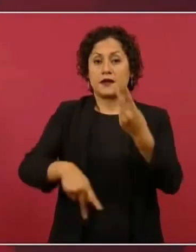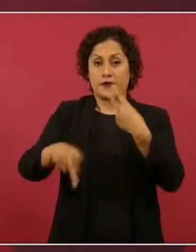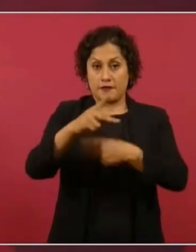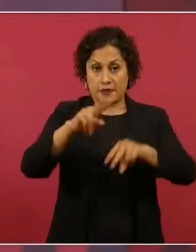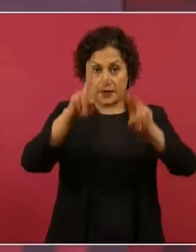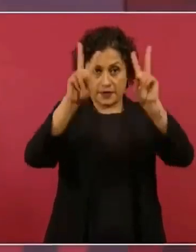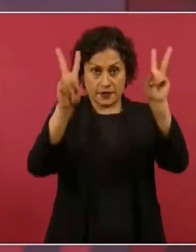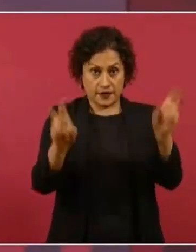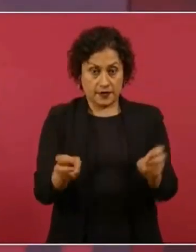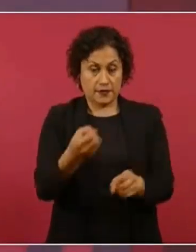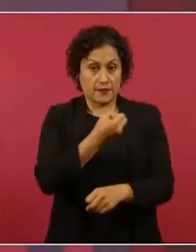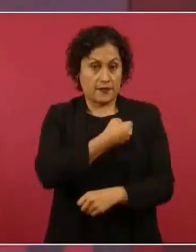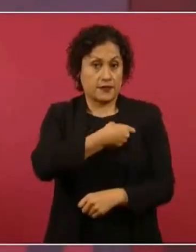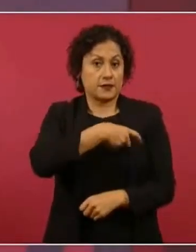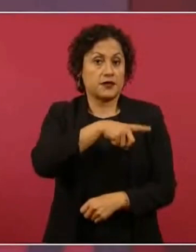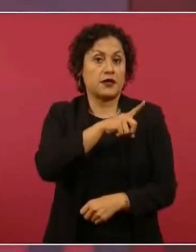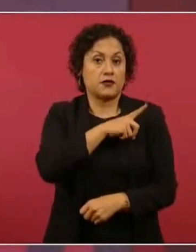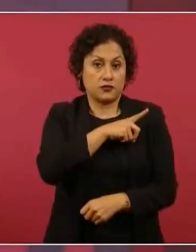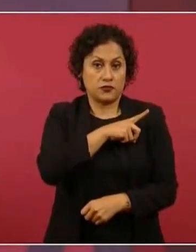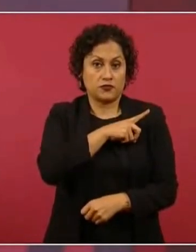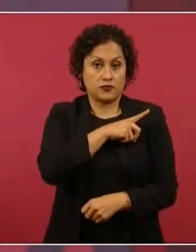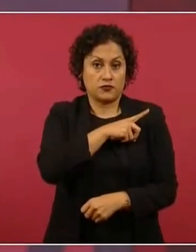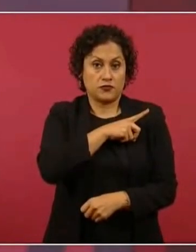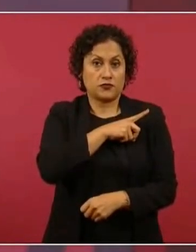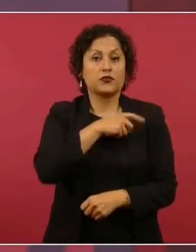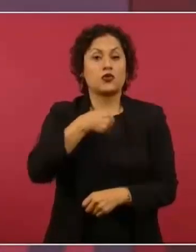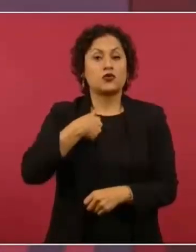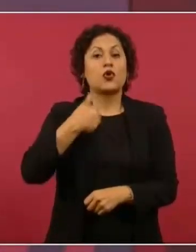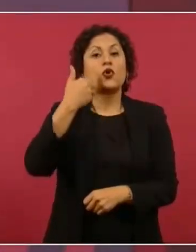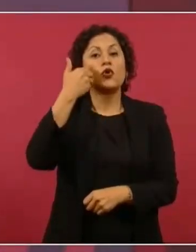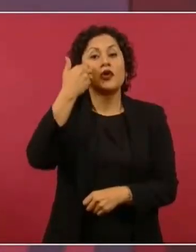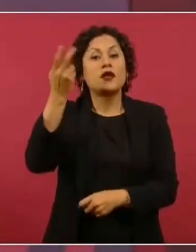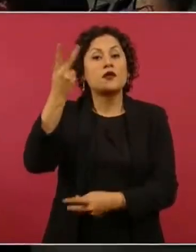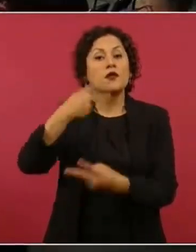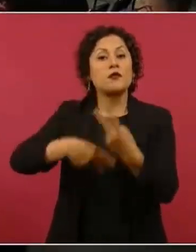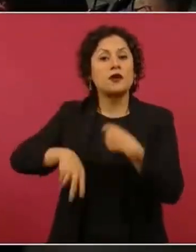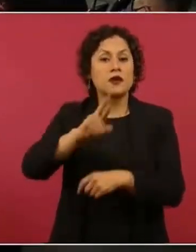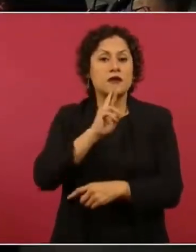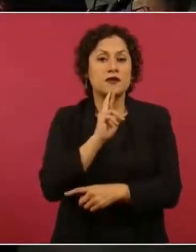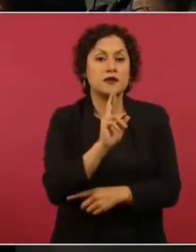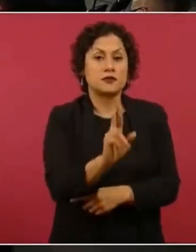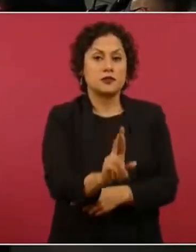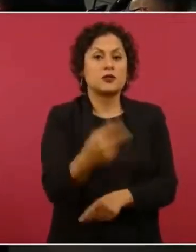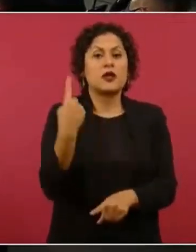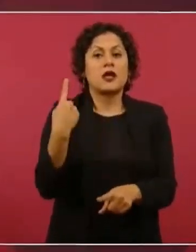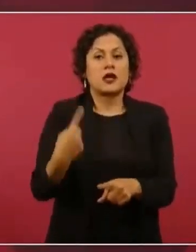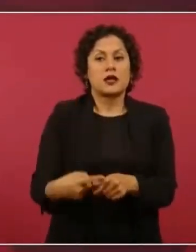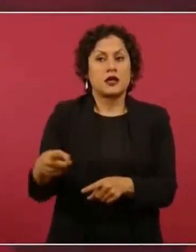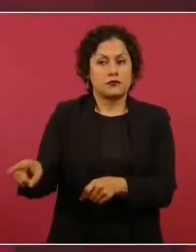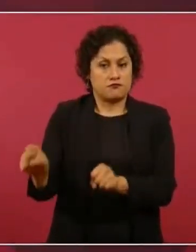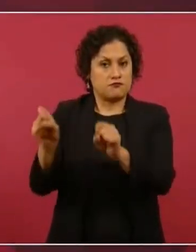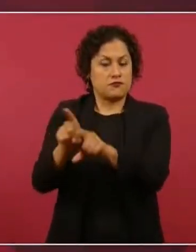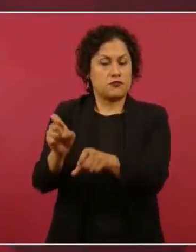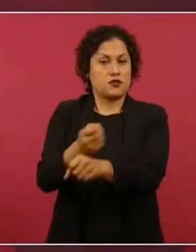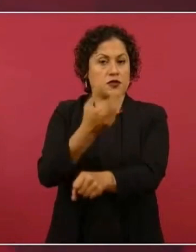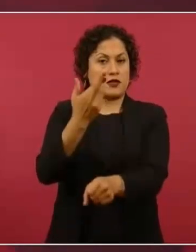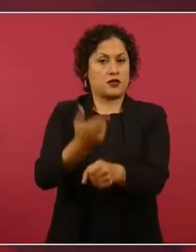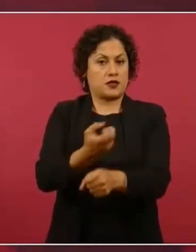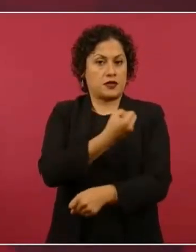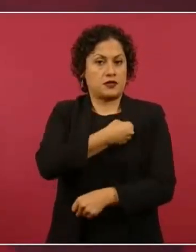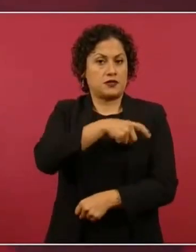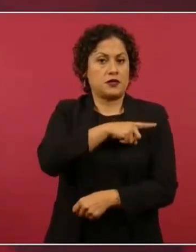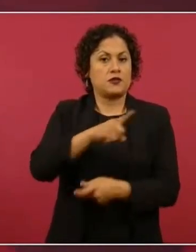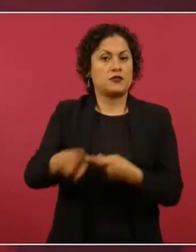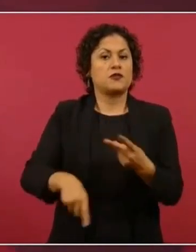sobre salud, ya quiero que te den respuesta el secretario de Salud y el director